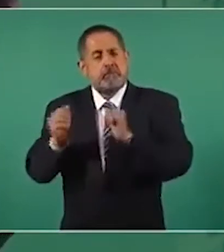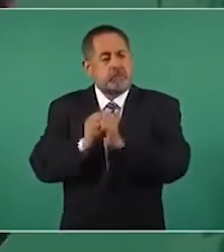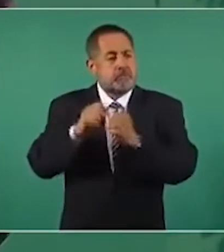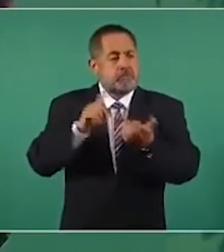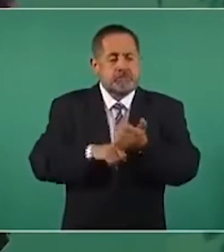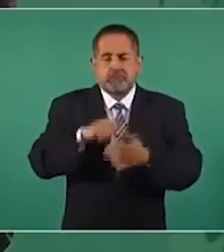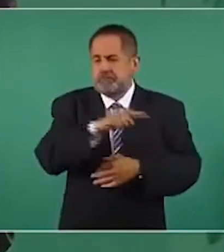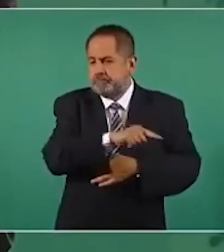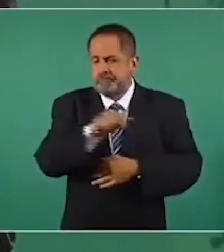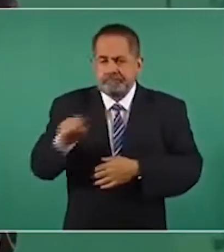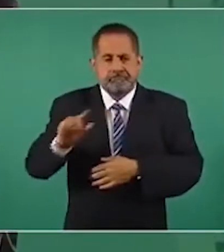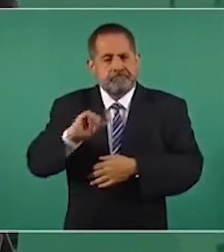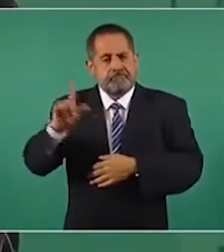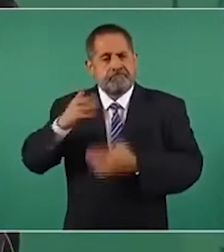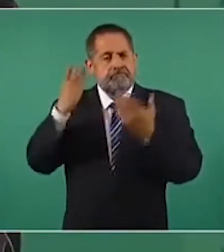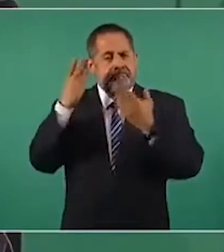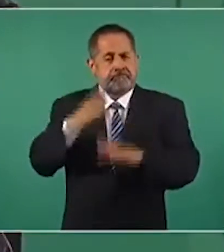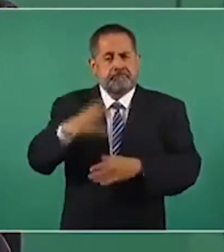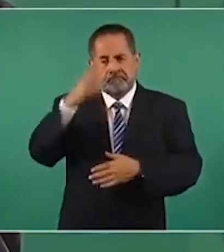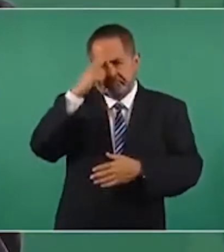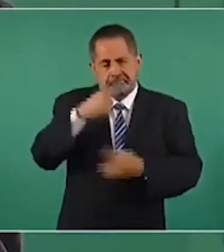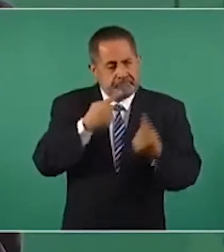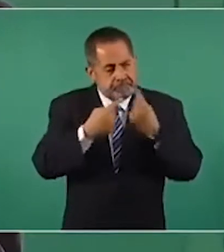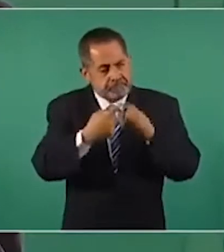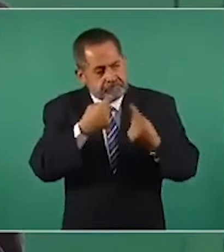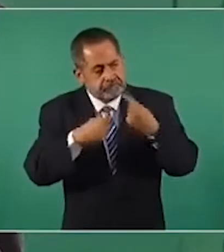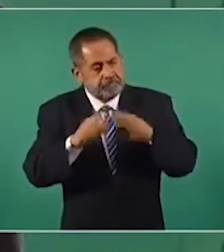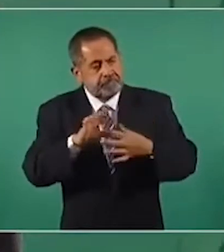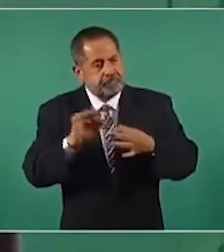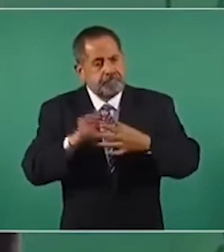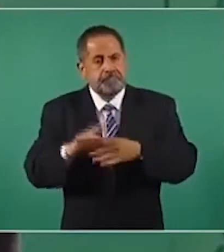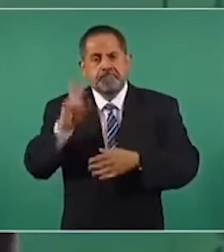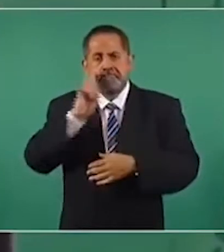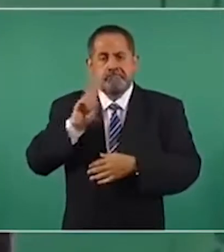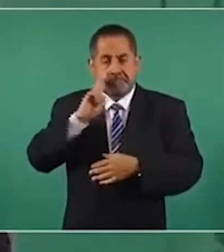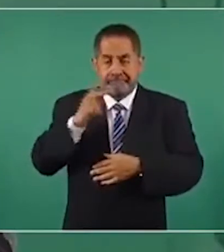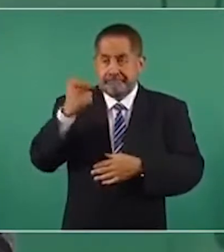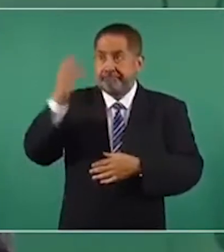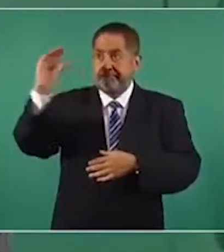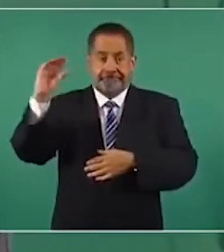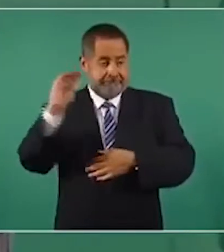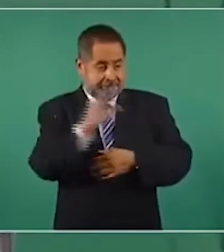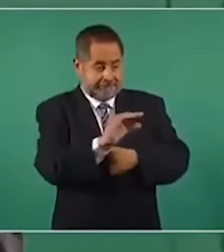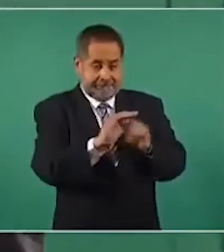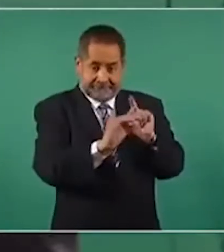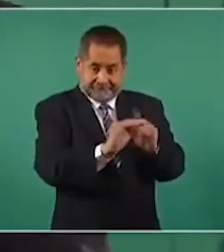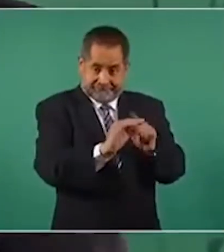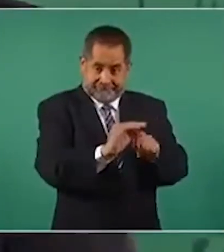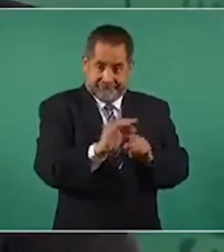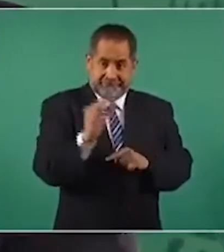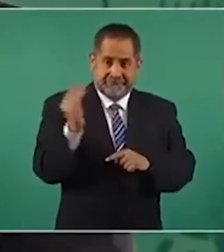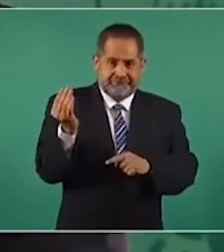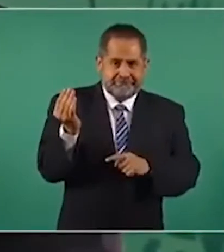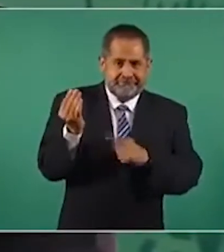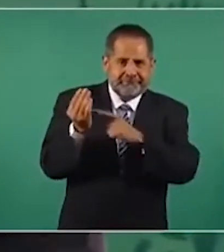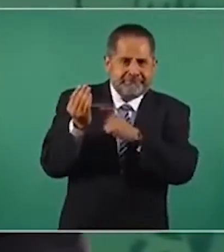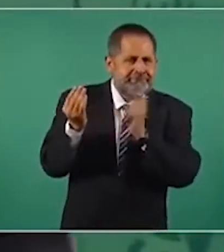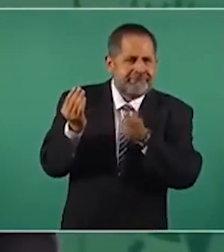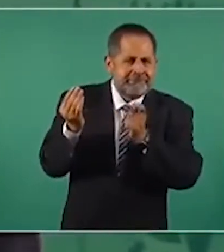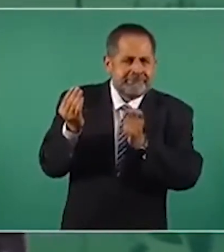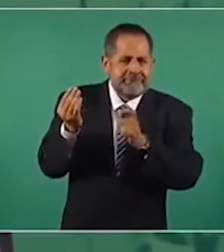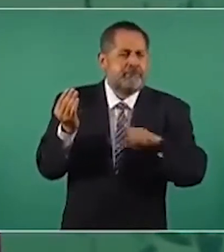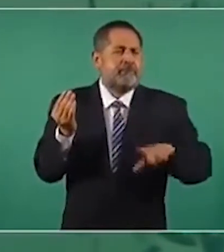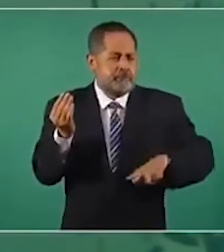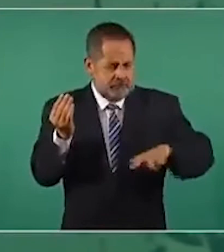autoridades del Banco de México para que esos fondos los utilice el gobierno